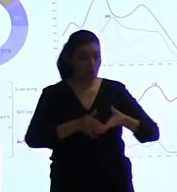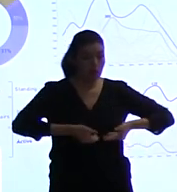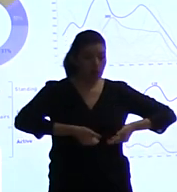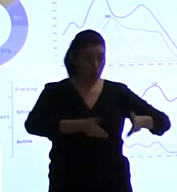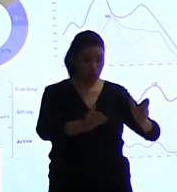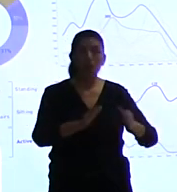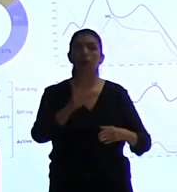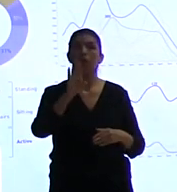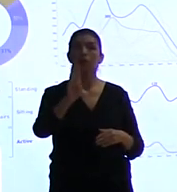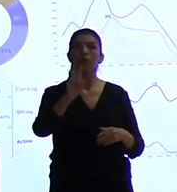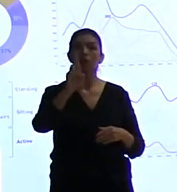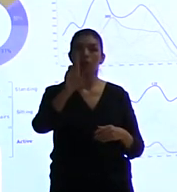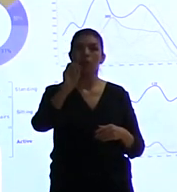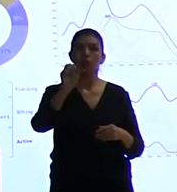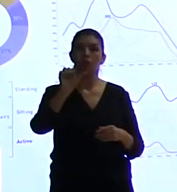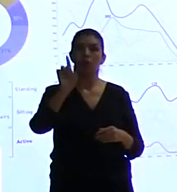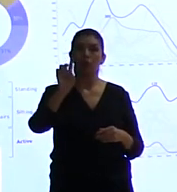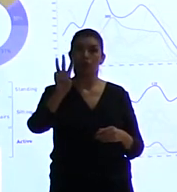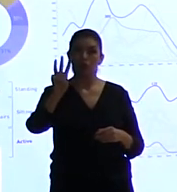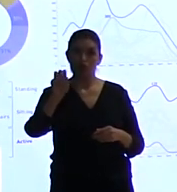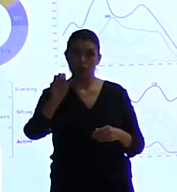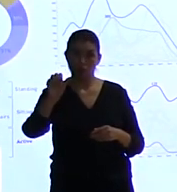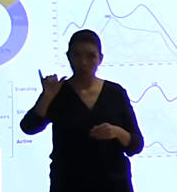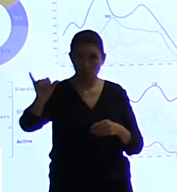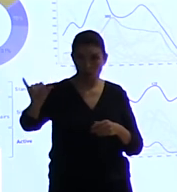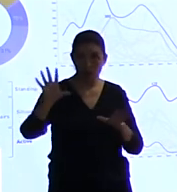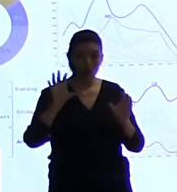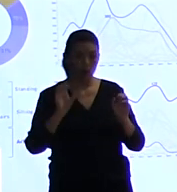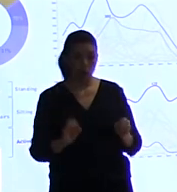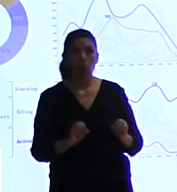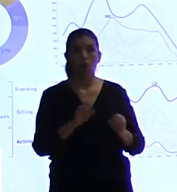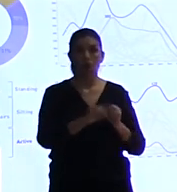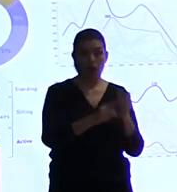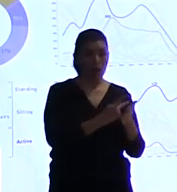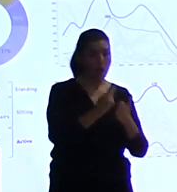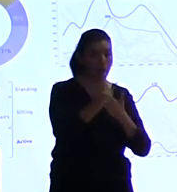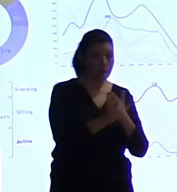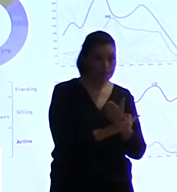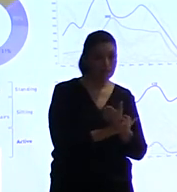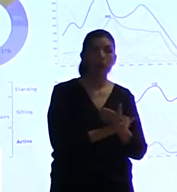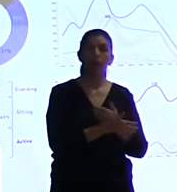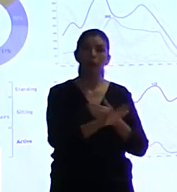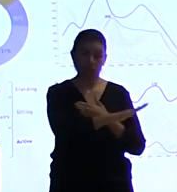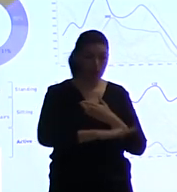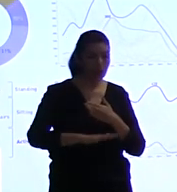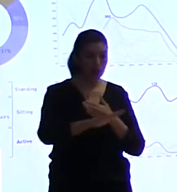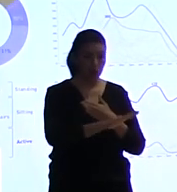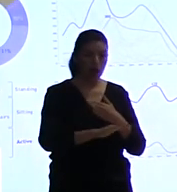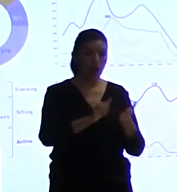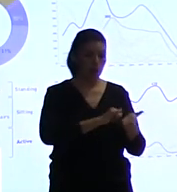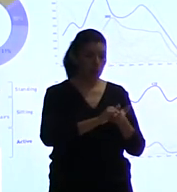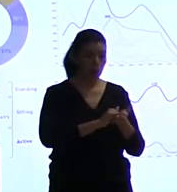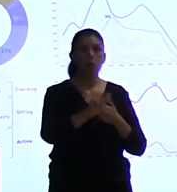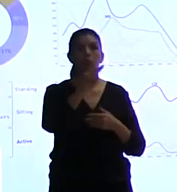el cierre de Times Square, que fue quizás uno de los proyectos más importantes que hemos hecho, que ha necesitado